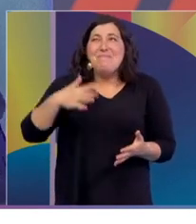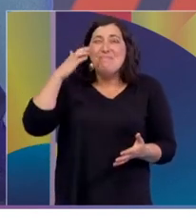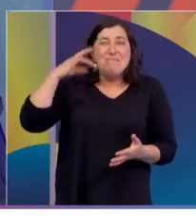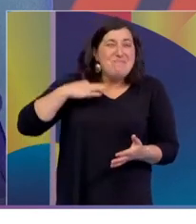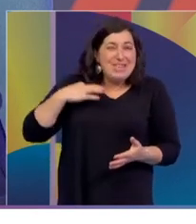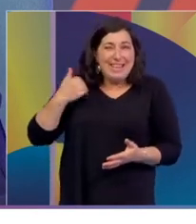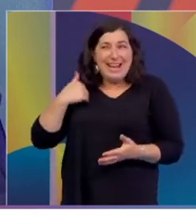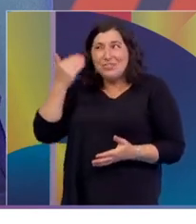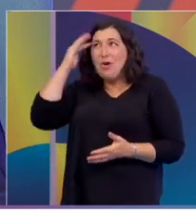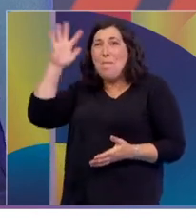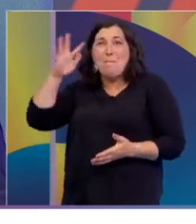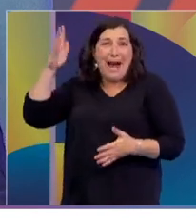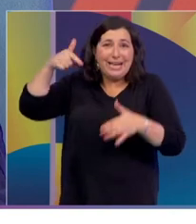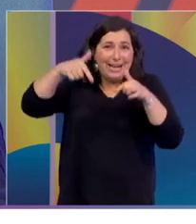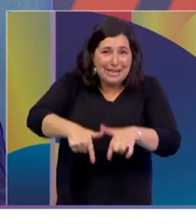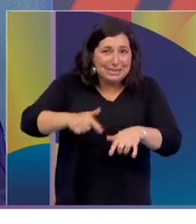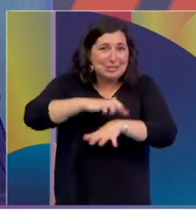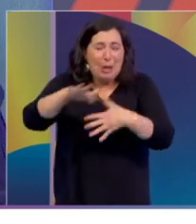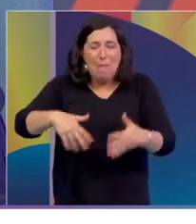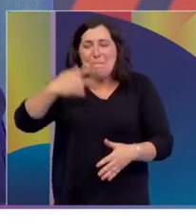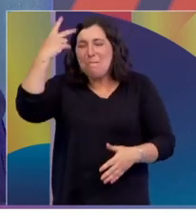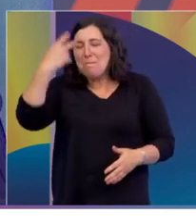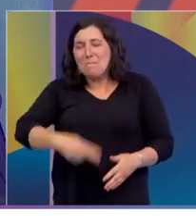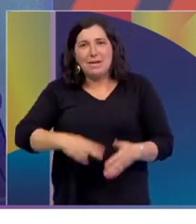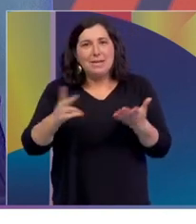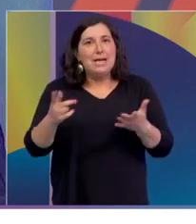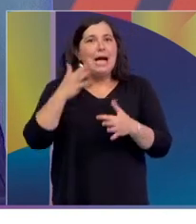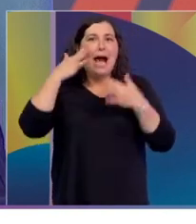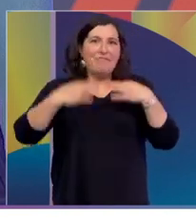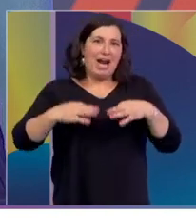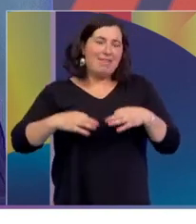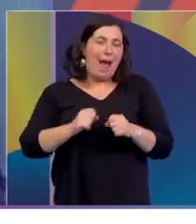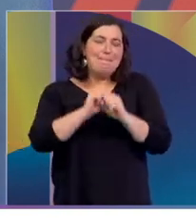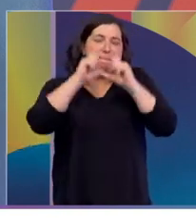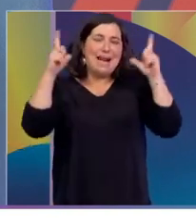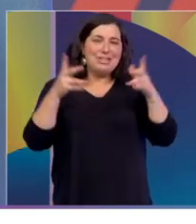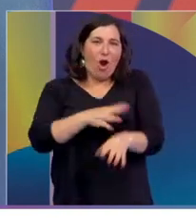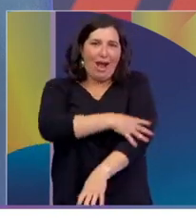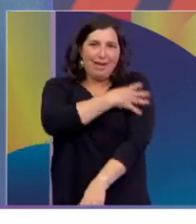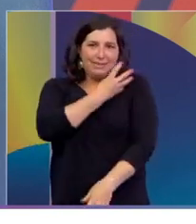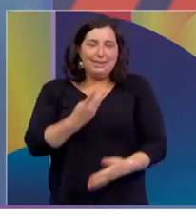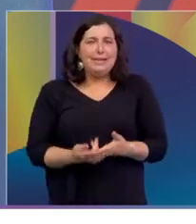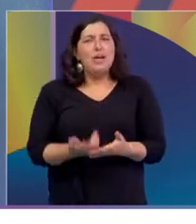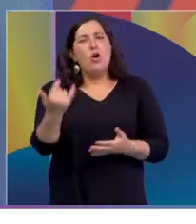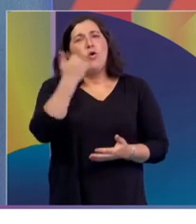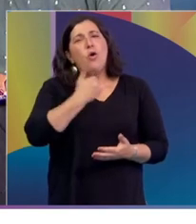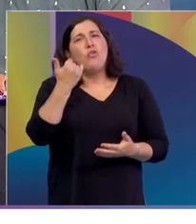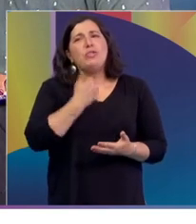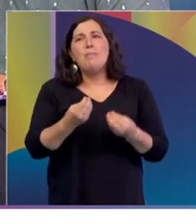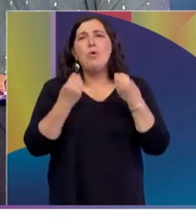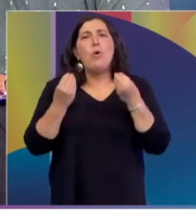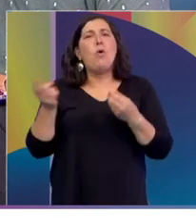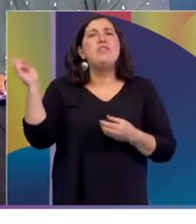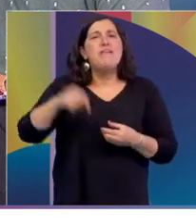imaginado estar en una situación así. Fue impresionante. Gabriela, contanos cómo surge el proyecto Somo Deporte.